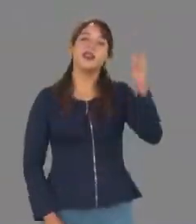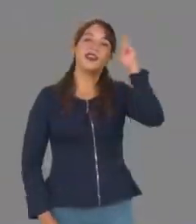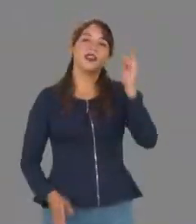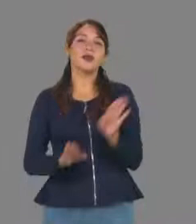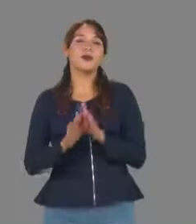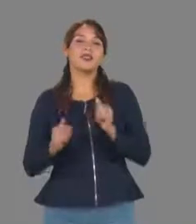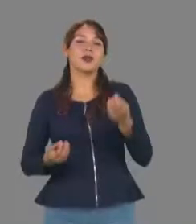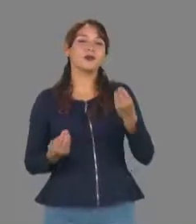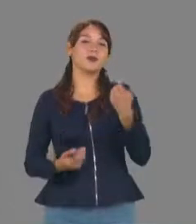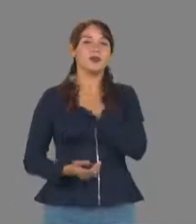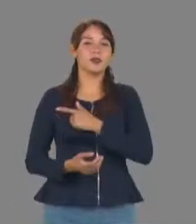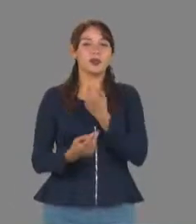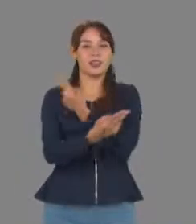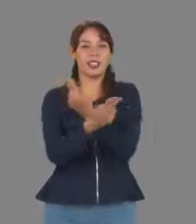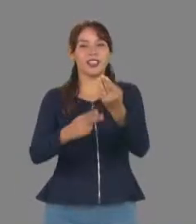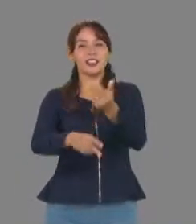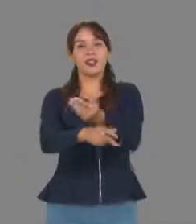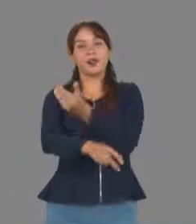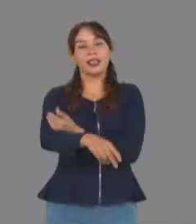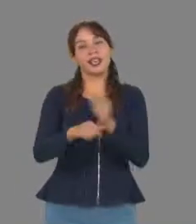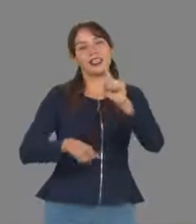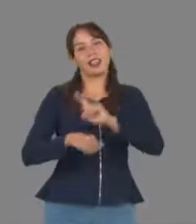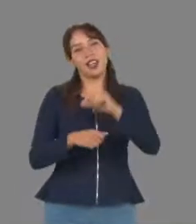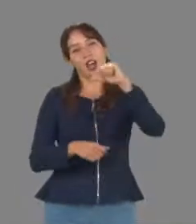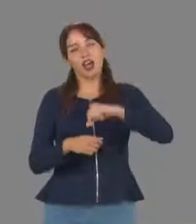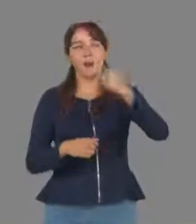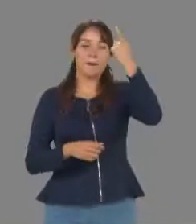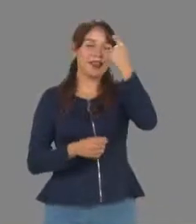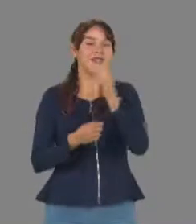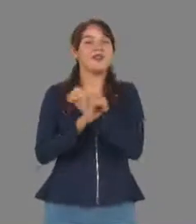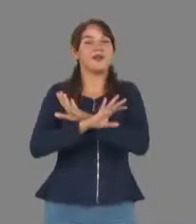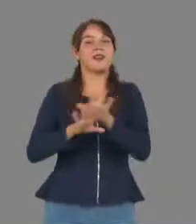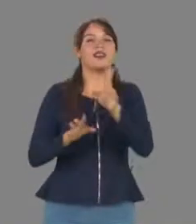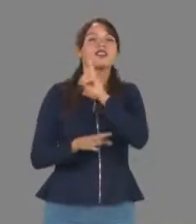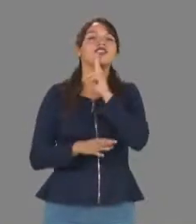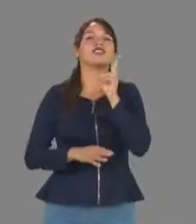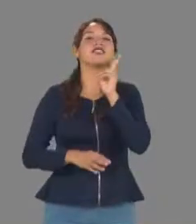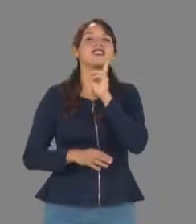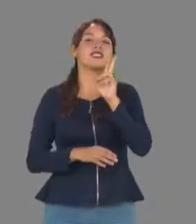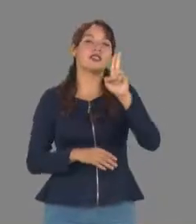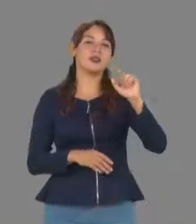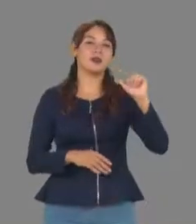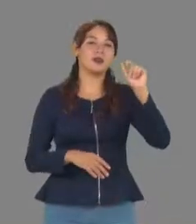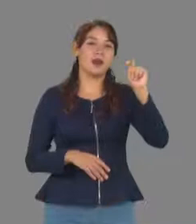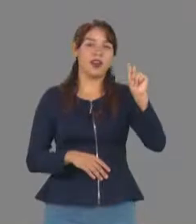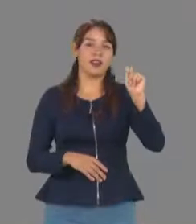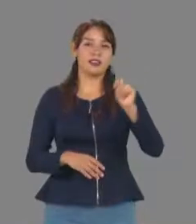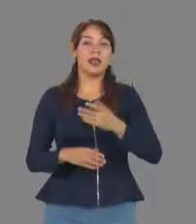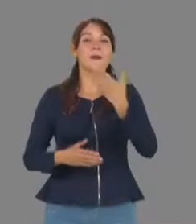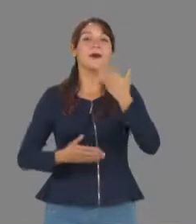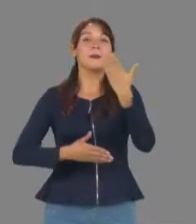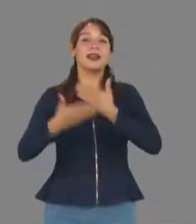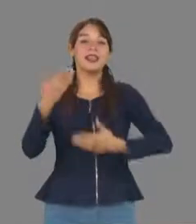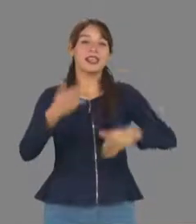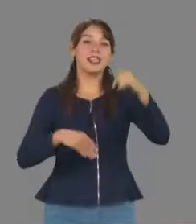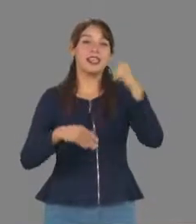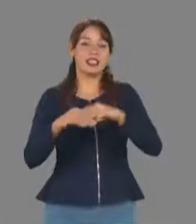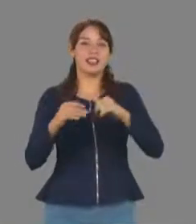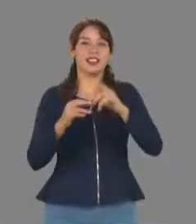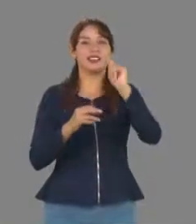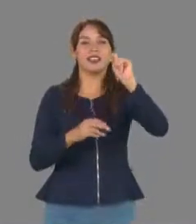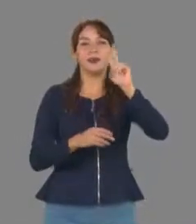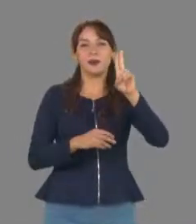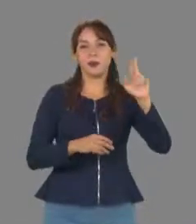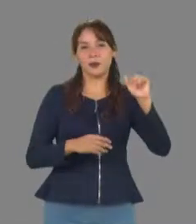Hola, tal? Es un gusto que nos acompañe el día de hoy en una edición más de su noticiario What Informa. Le doy la más cordial bienvenida desde el estudio de